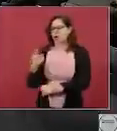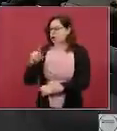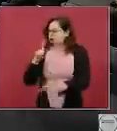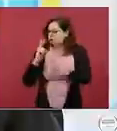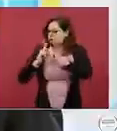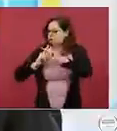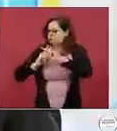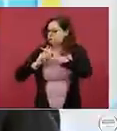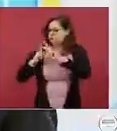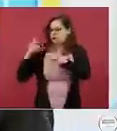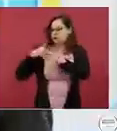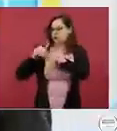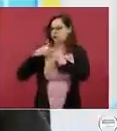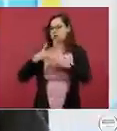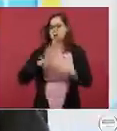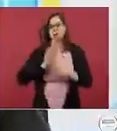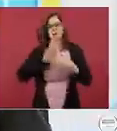integrado son números que podemos sustentar en cualquier momento.